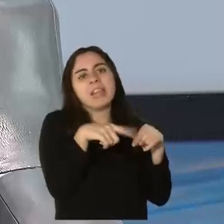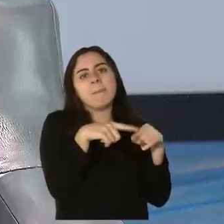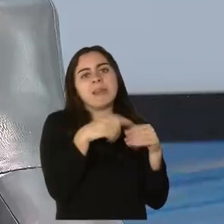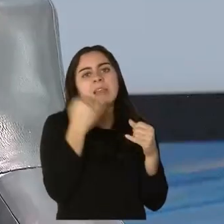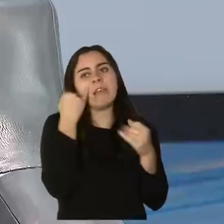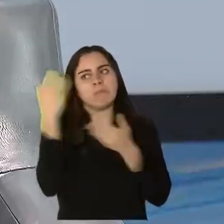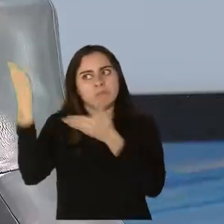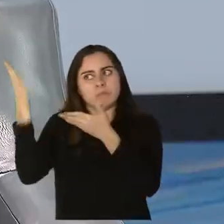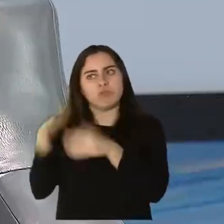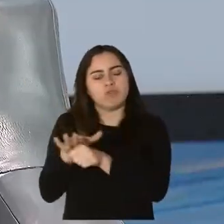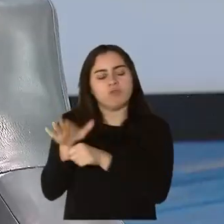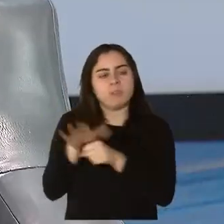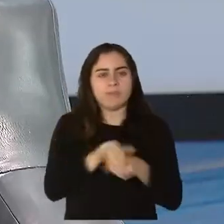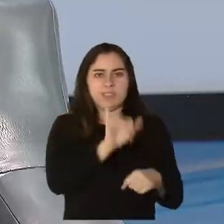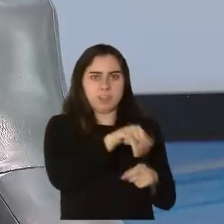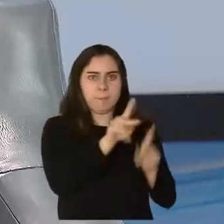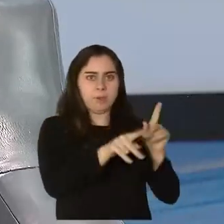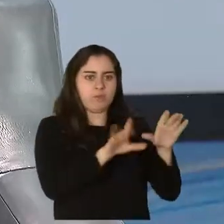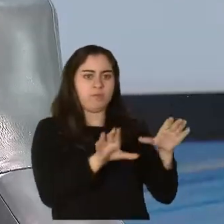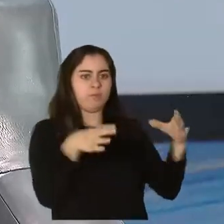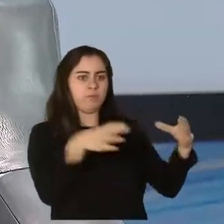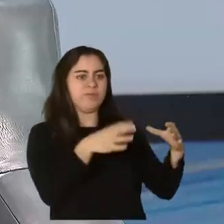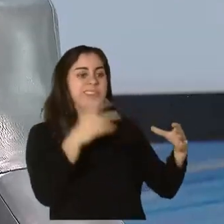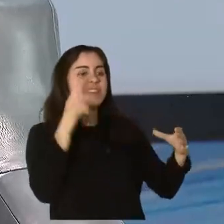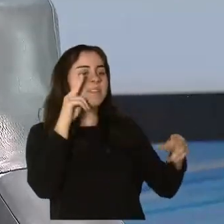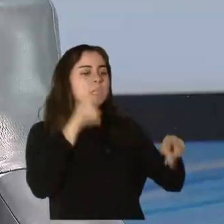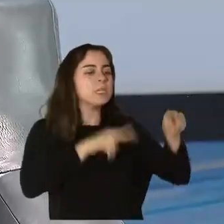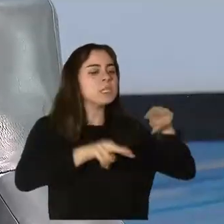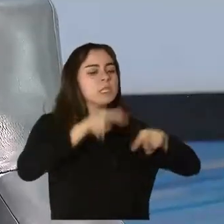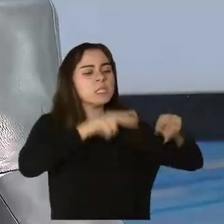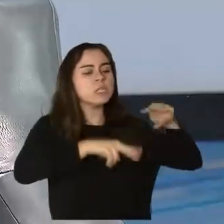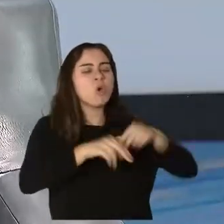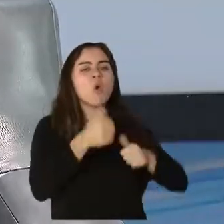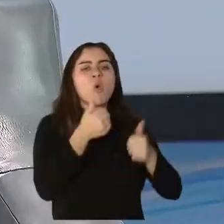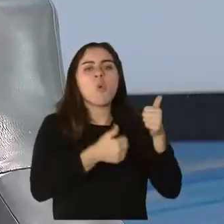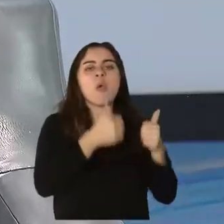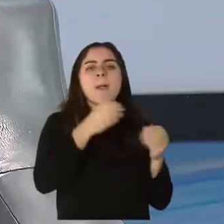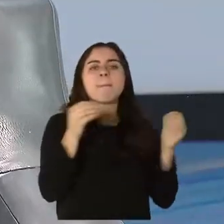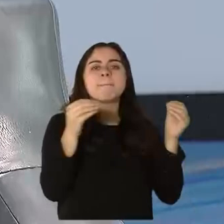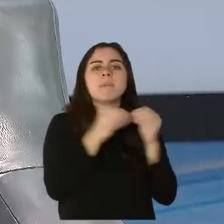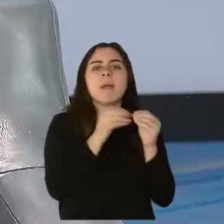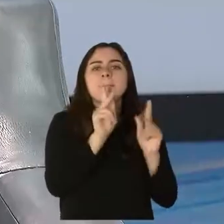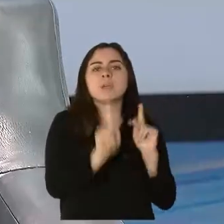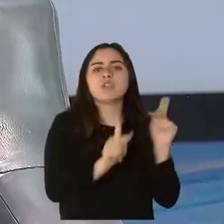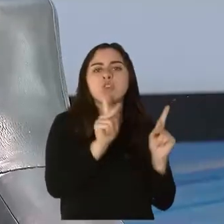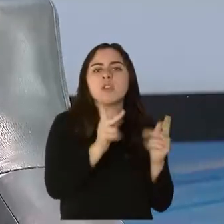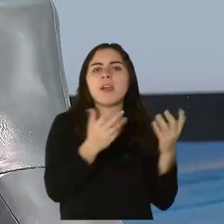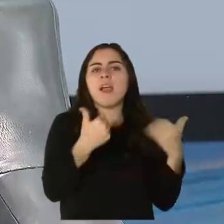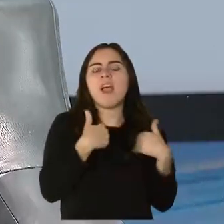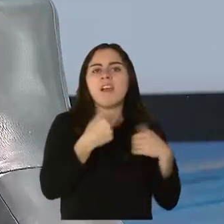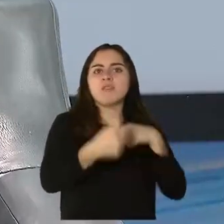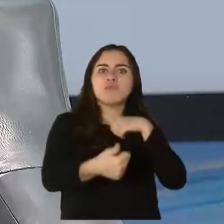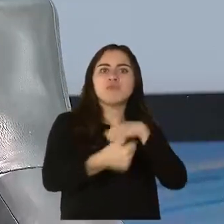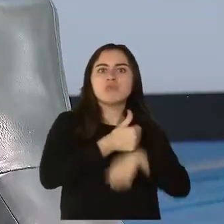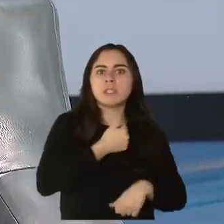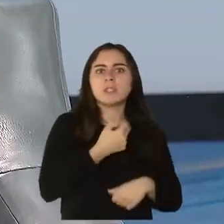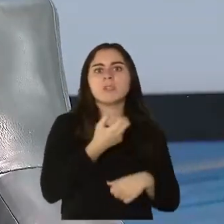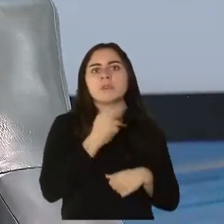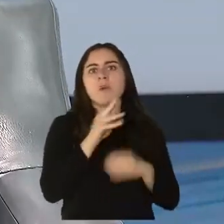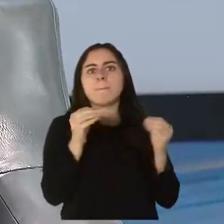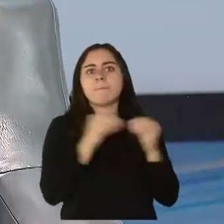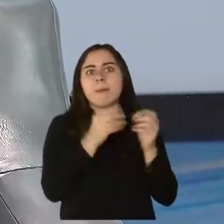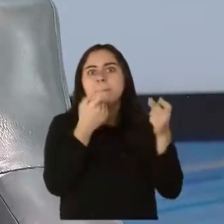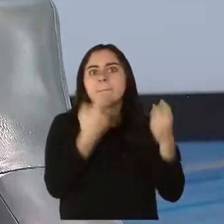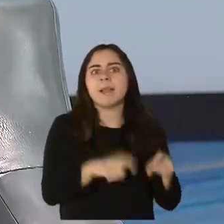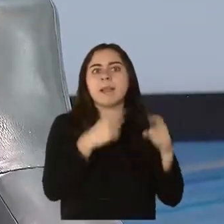deberíamos asegurar que el que más riesgo tiene o el más vulnerable a posibles complicaciones, pues